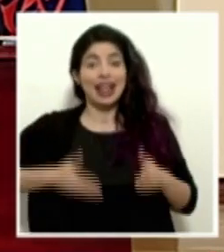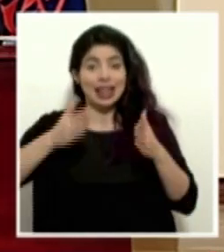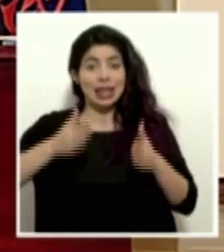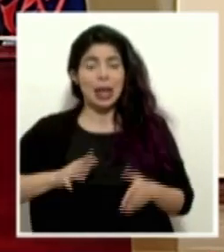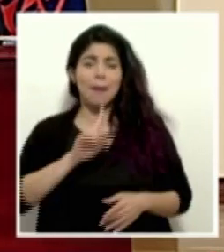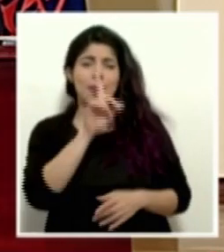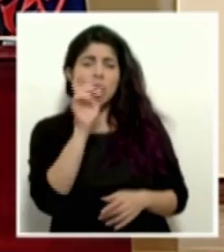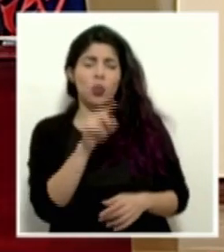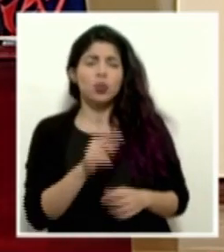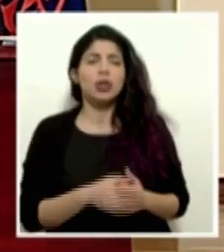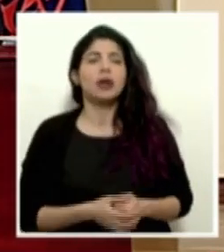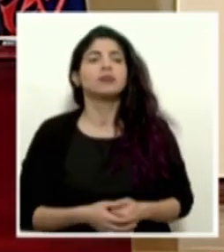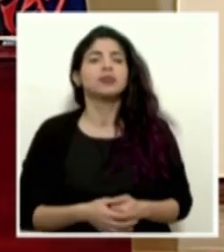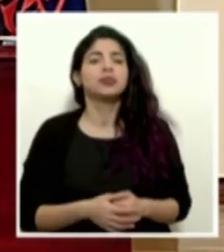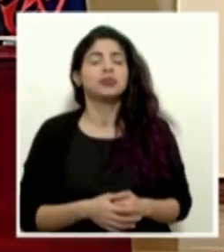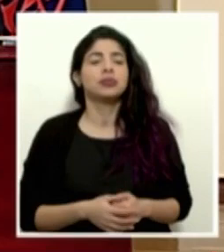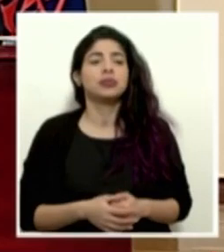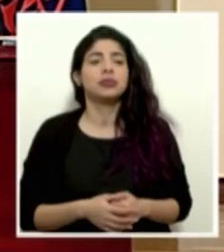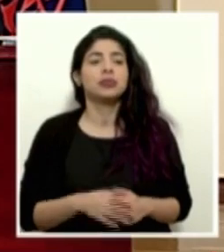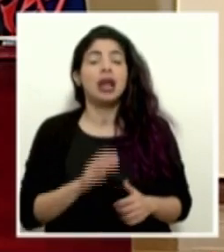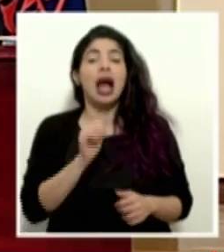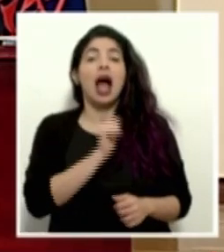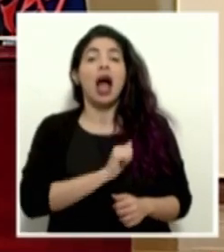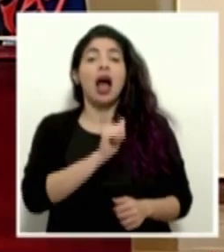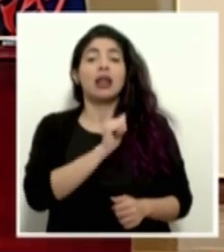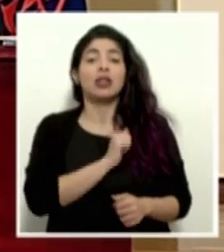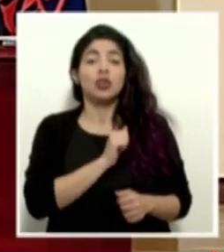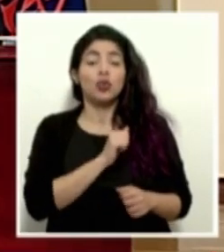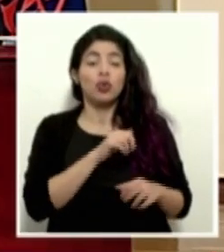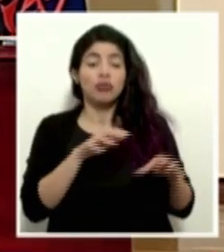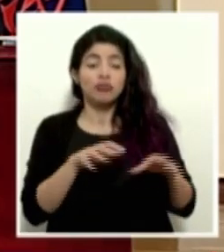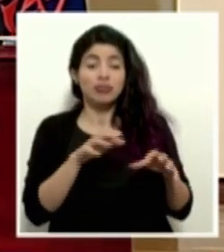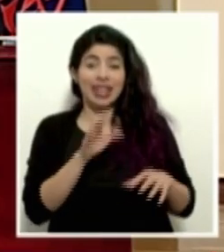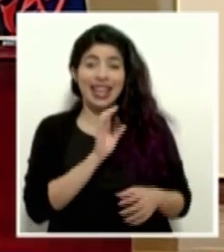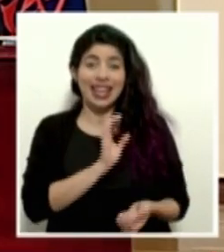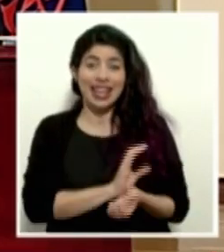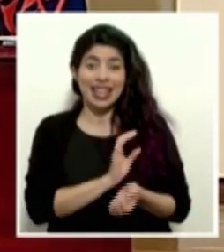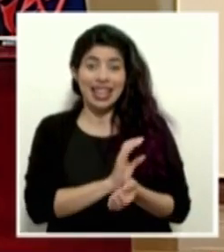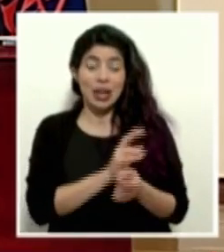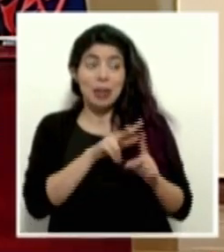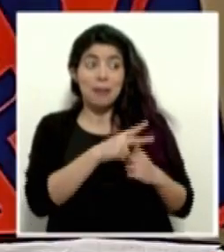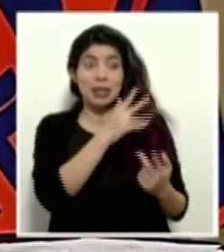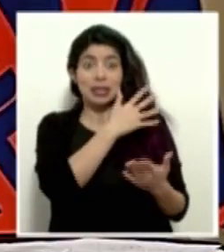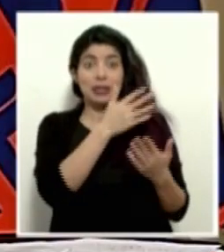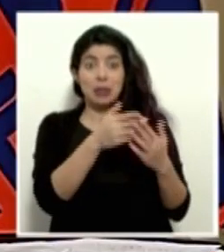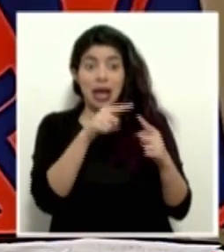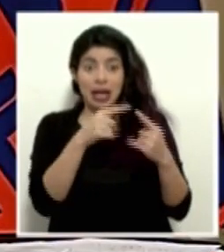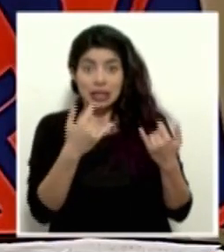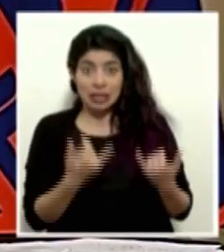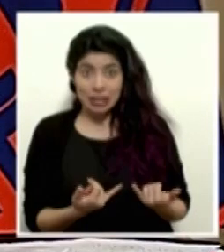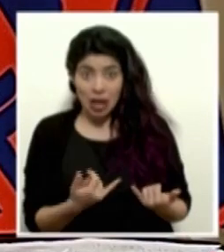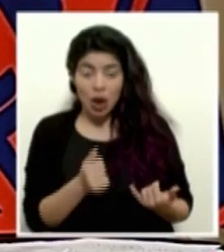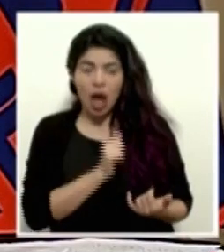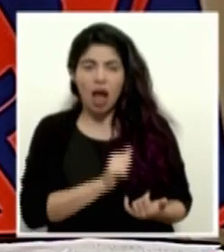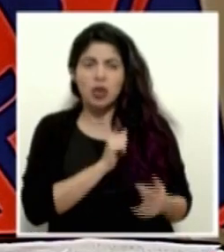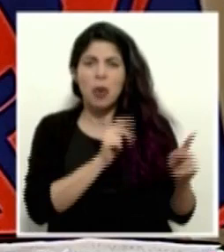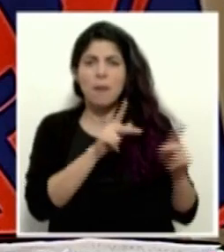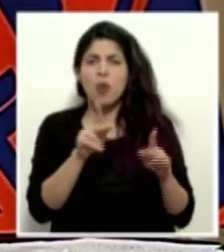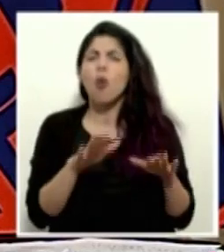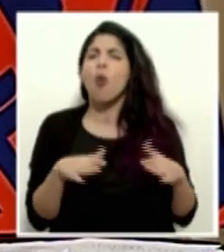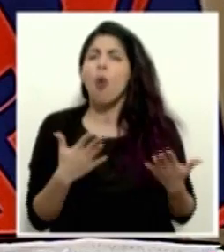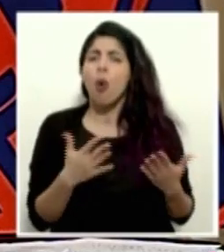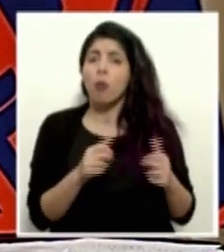consulta, ¿cómo ha sido el comportamiento clínico de las personas desde el inicio de los casos a la fecha? Esto en razón de conocer si se ha